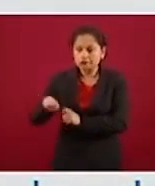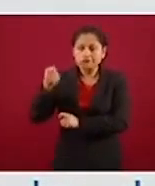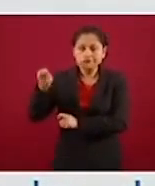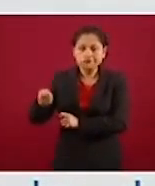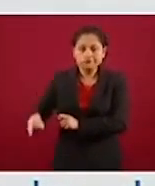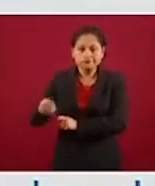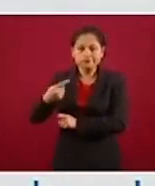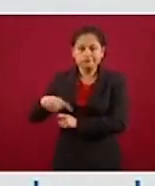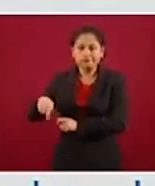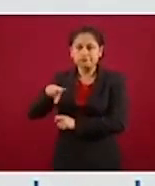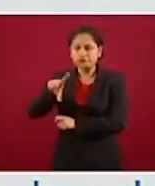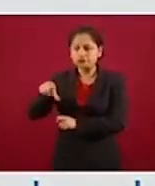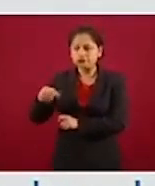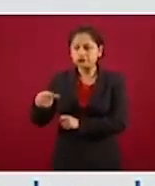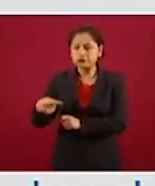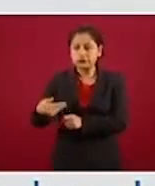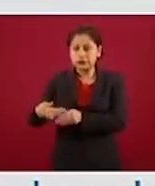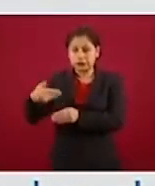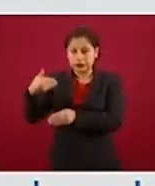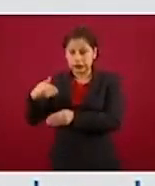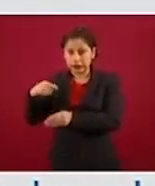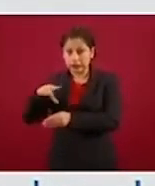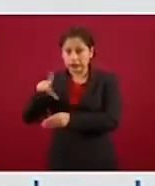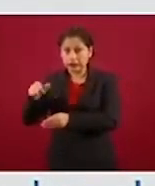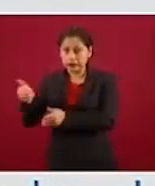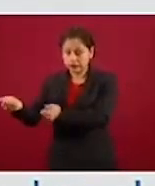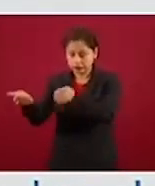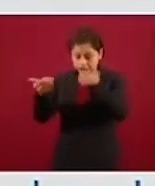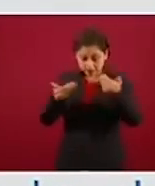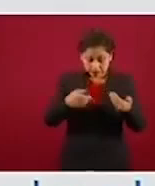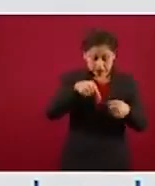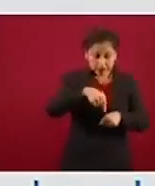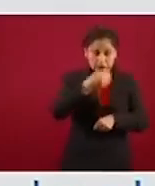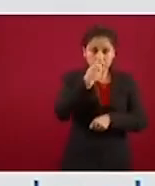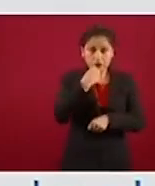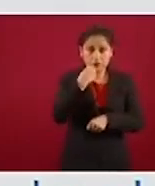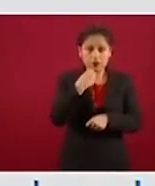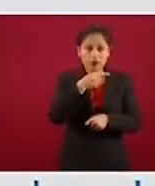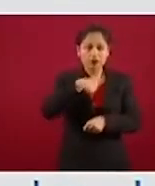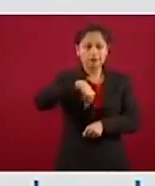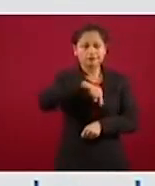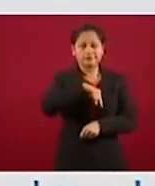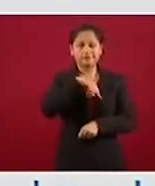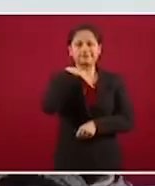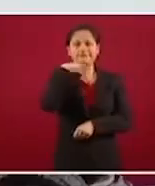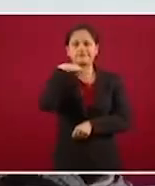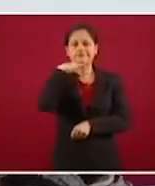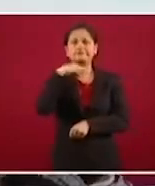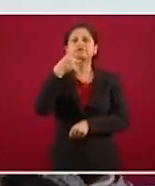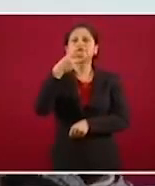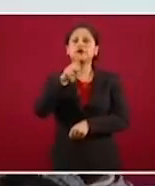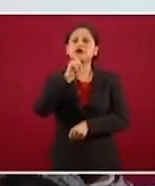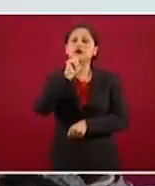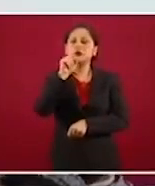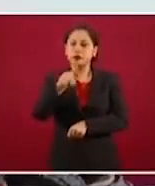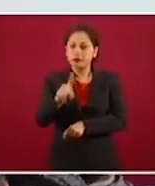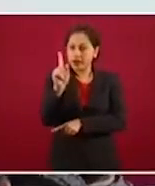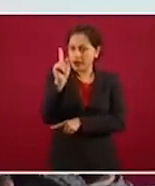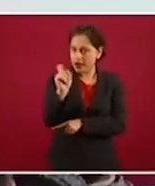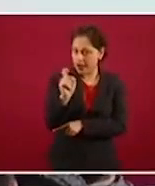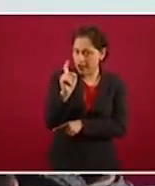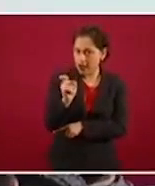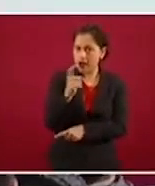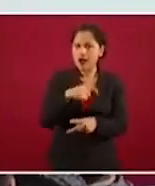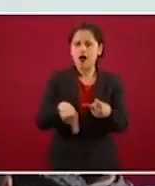productiva para tener alimento, pongo este ejemplo en más detalle, pero es también el agua potable, es la energía eléctrica,